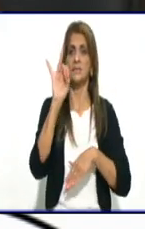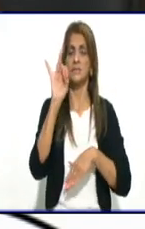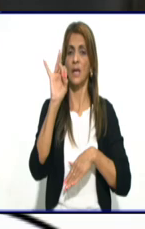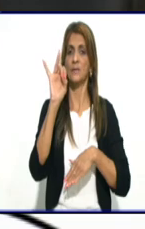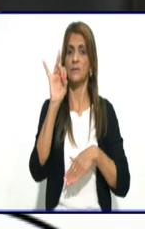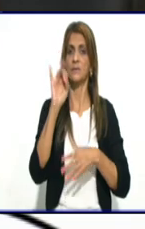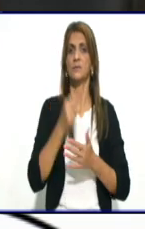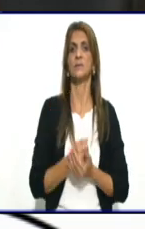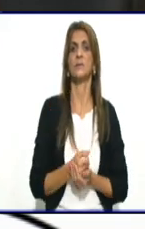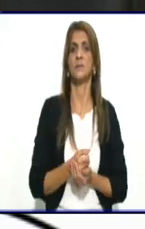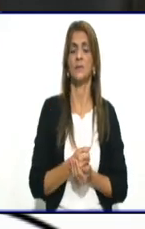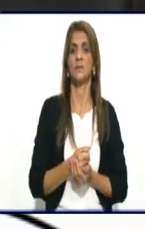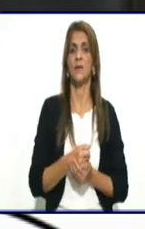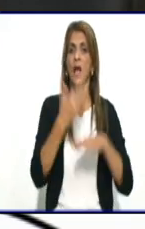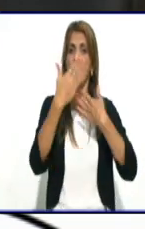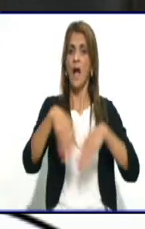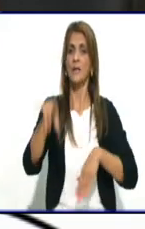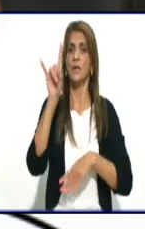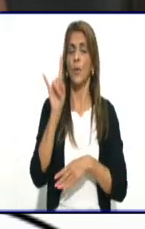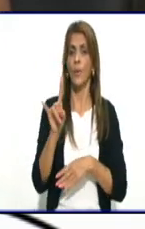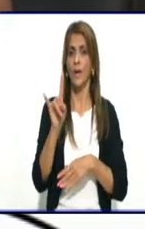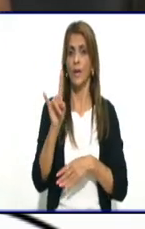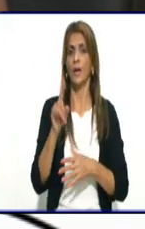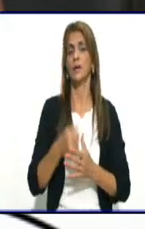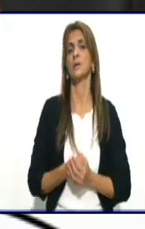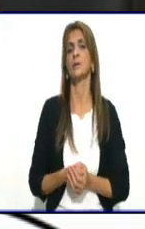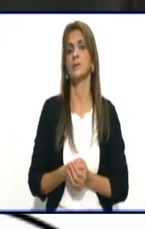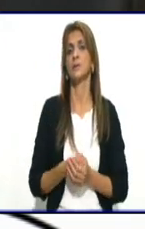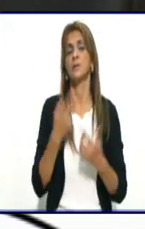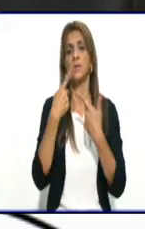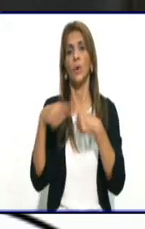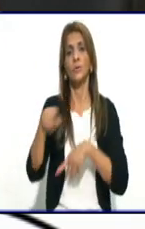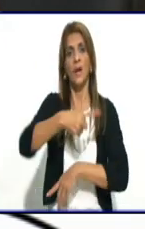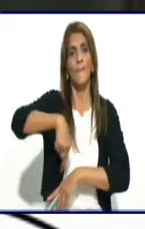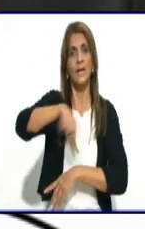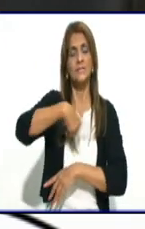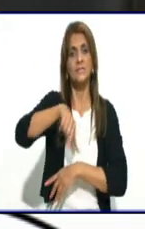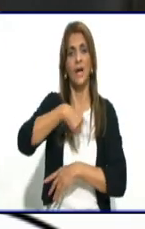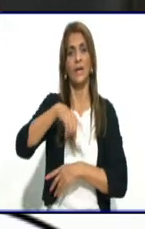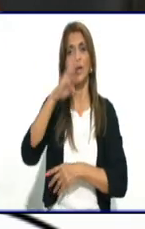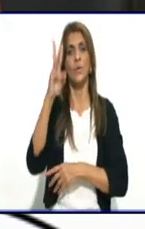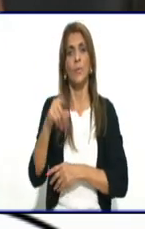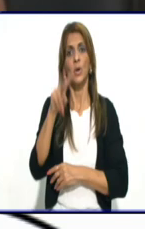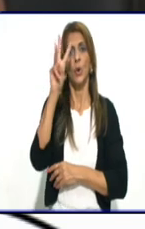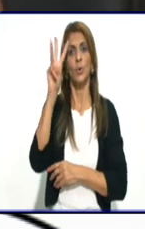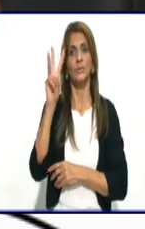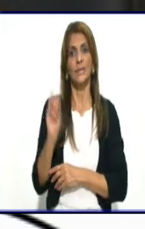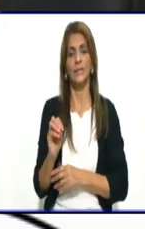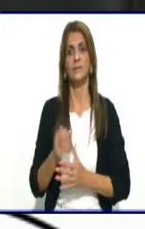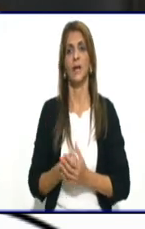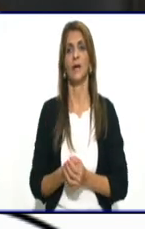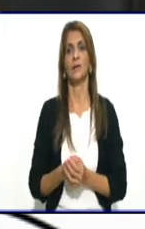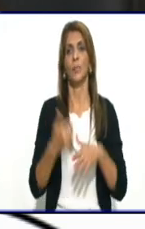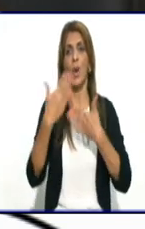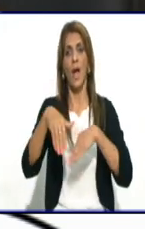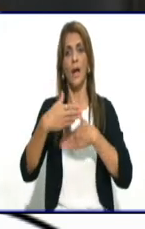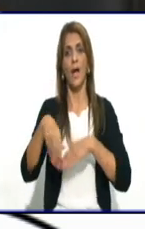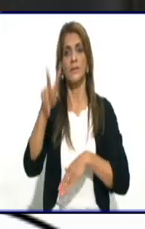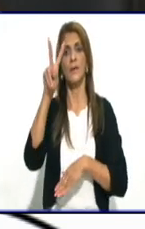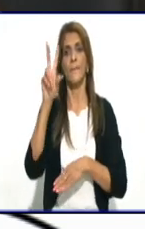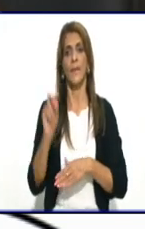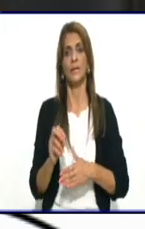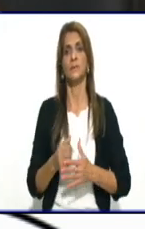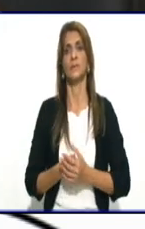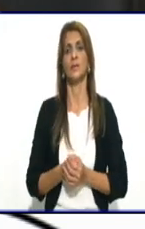novena. Y tenemos la manzana 030, que está limitada por la calle 17, por la calle 20, calle